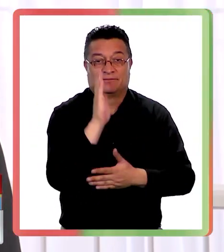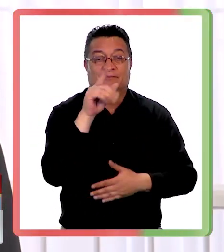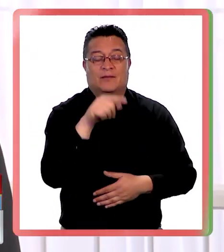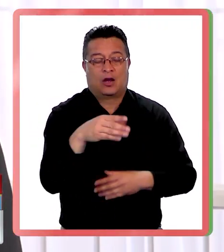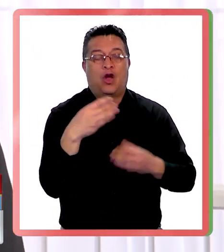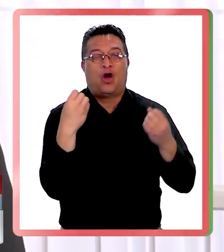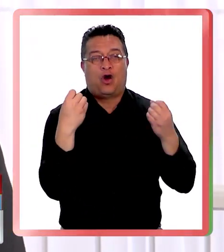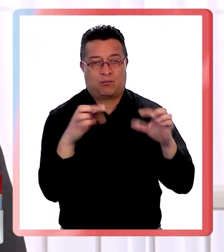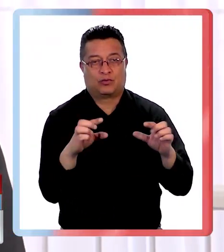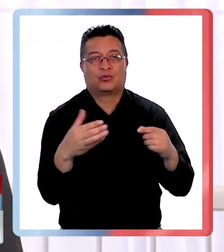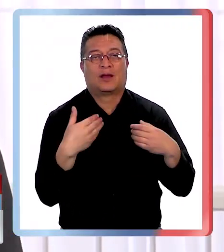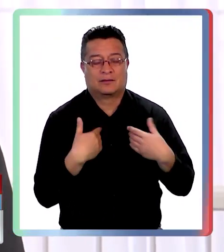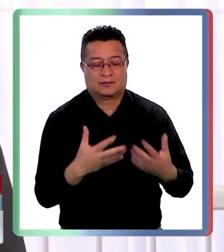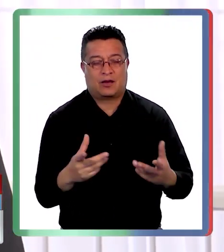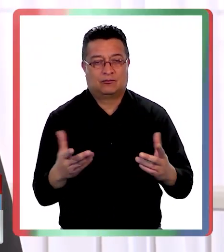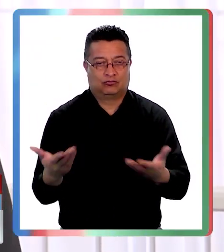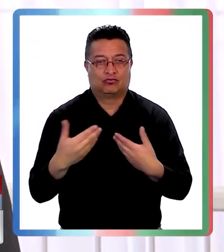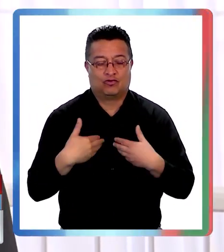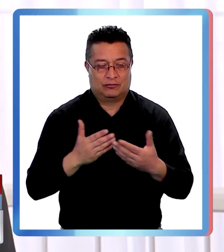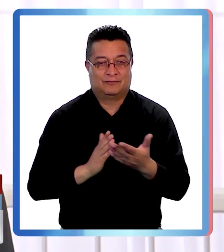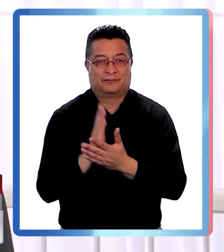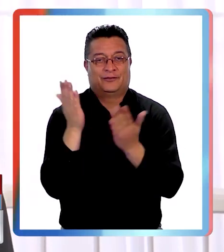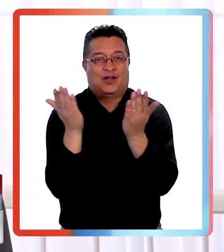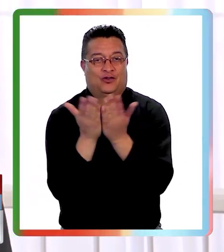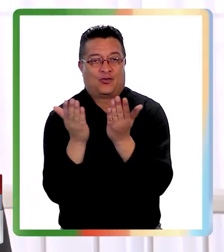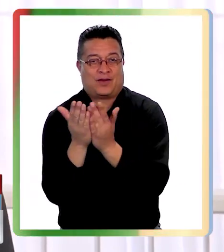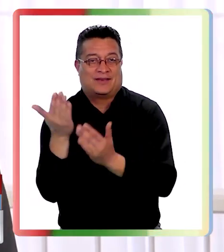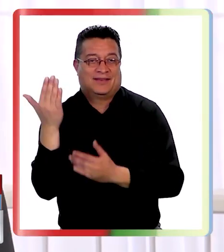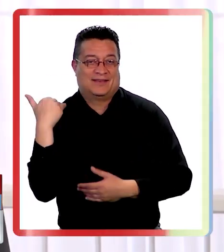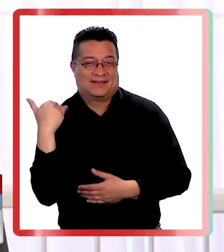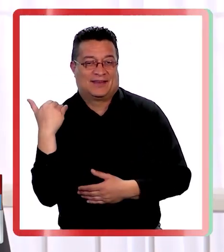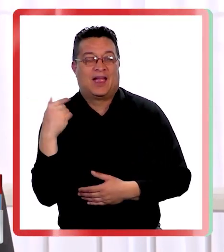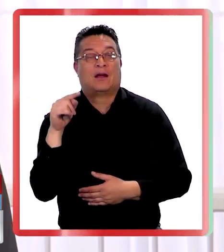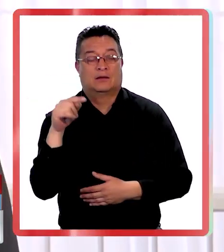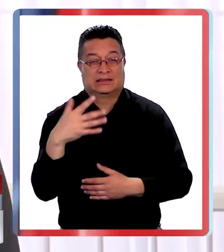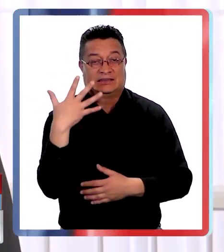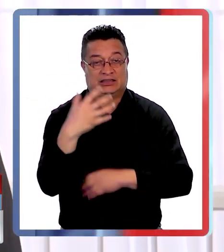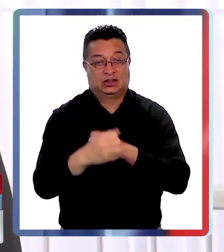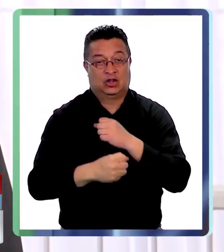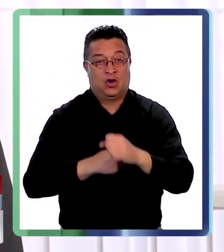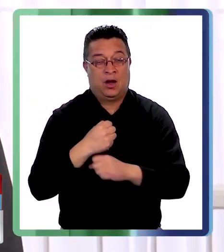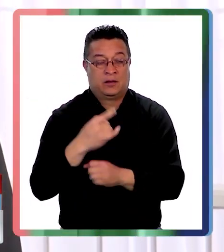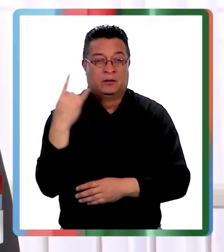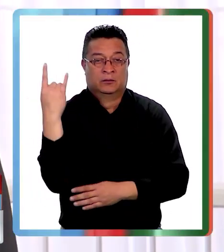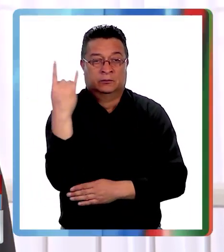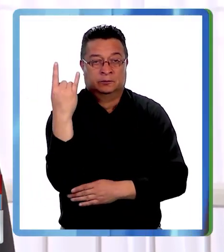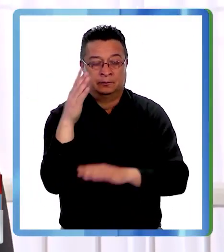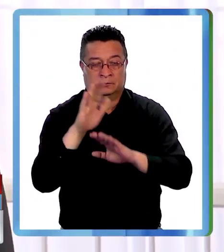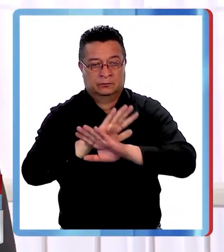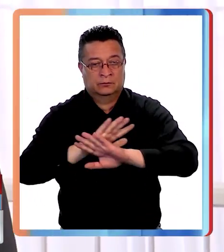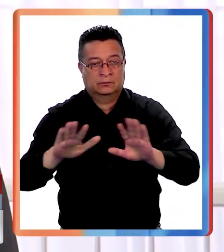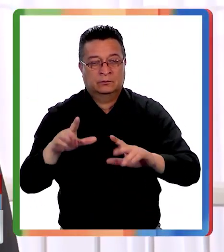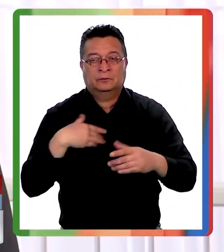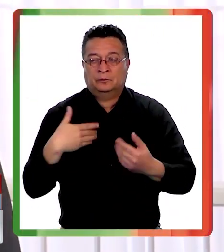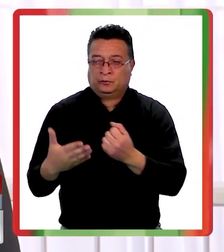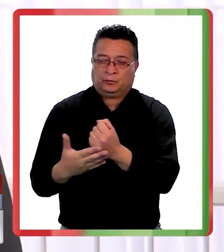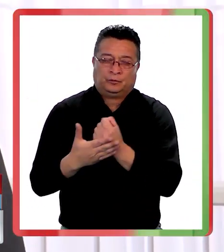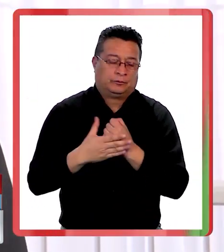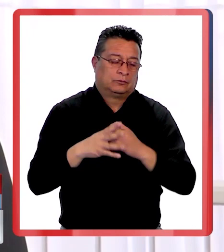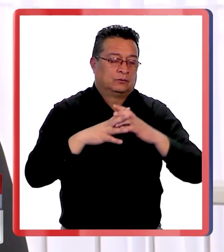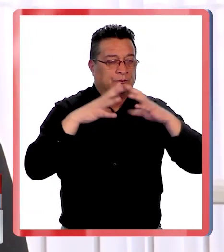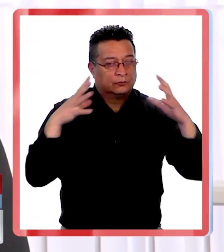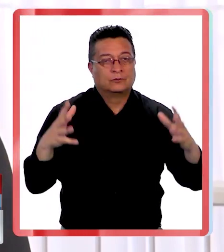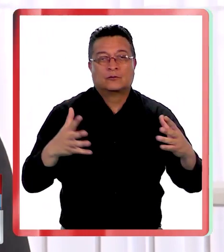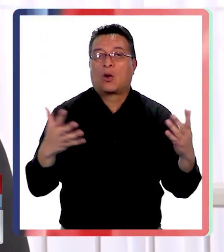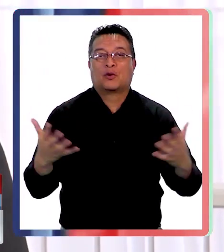tuve la oportunidad de obtenerla cuando inició mi carrera. Estuve cinco años en la universidad y me ayudó mucho,